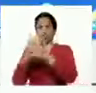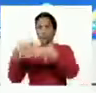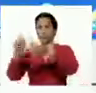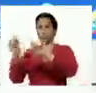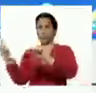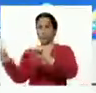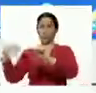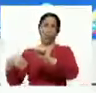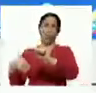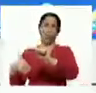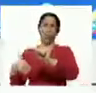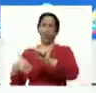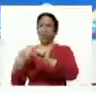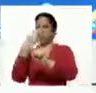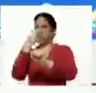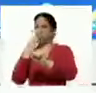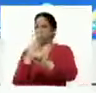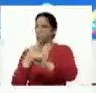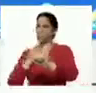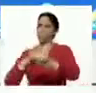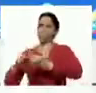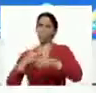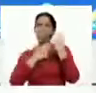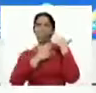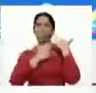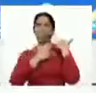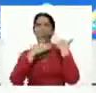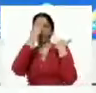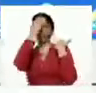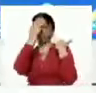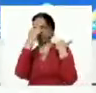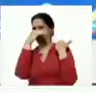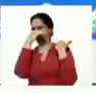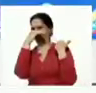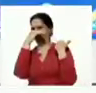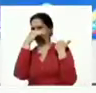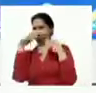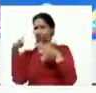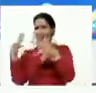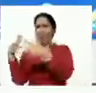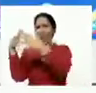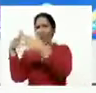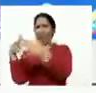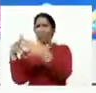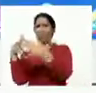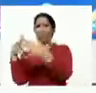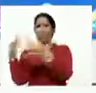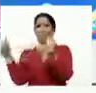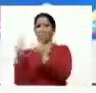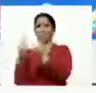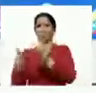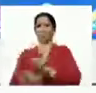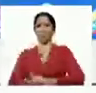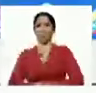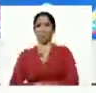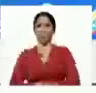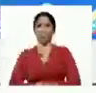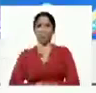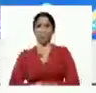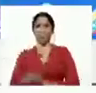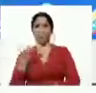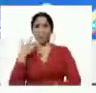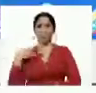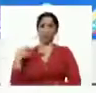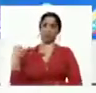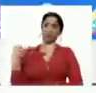miserable dirigido por unos mafiosos con con ínfulas de